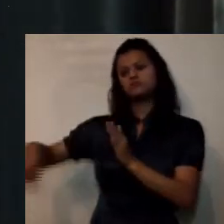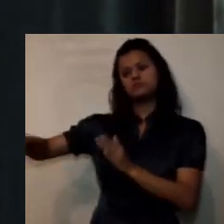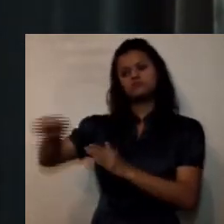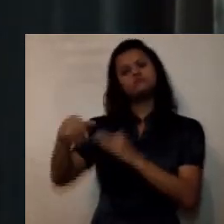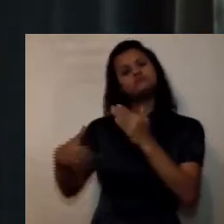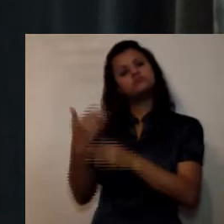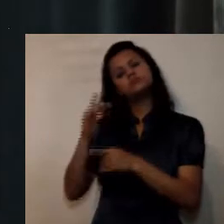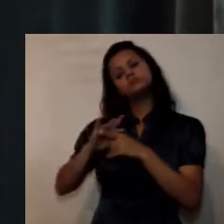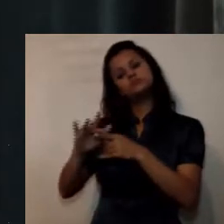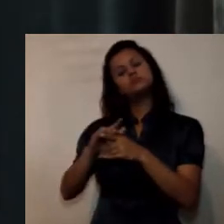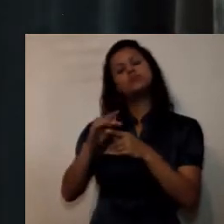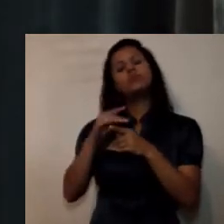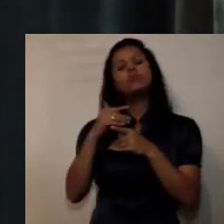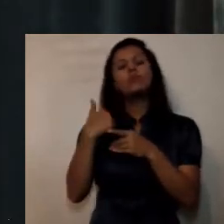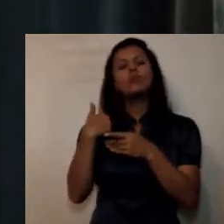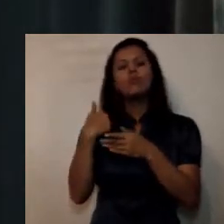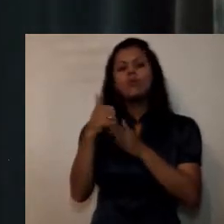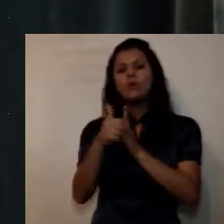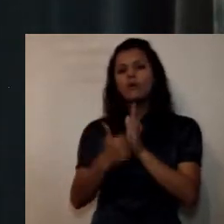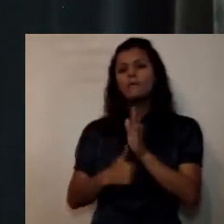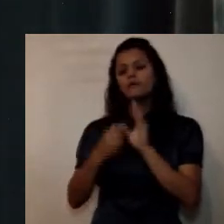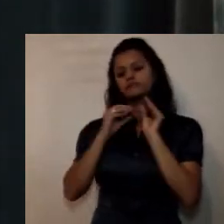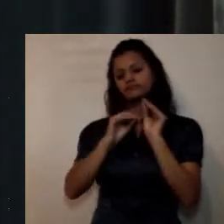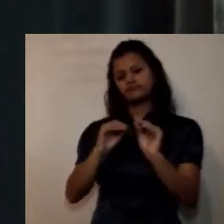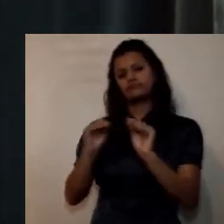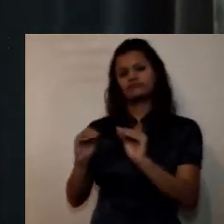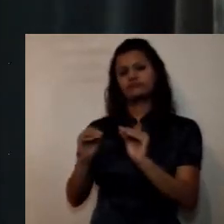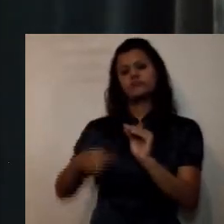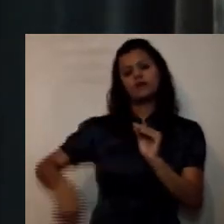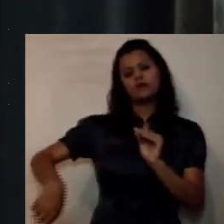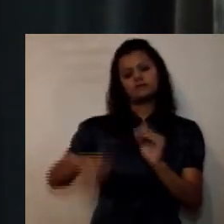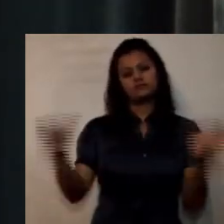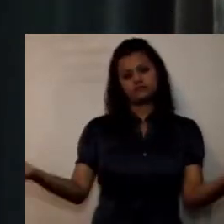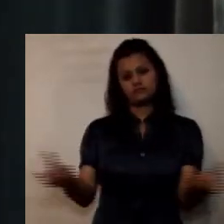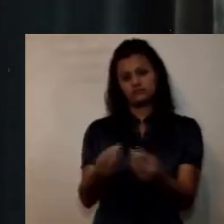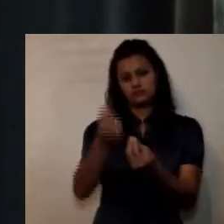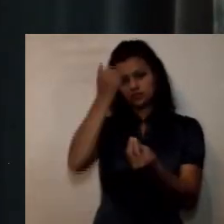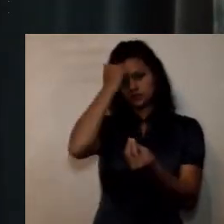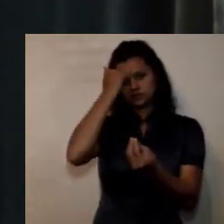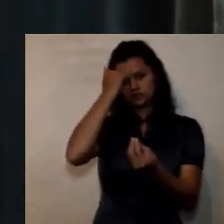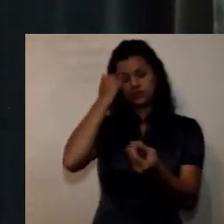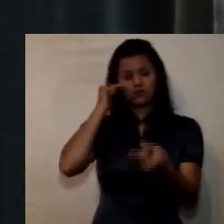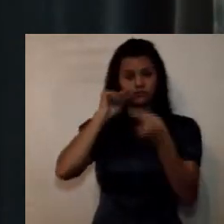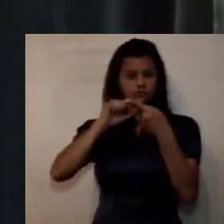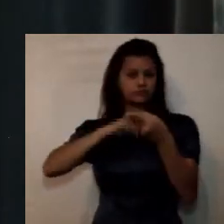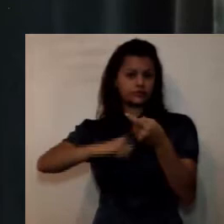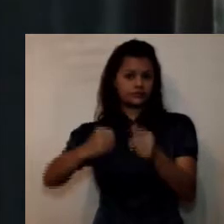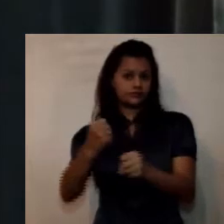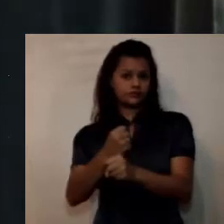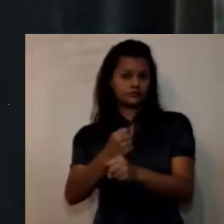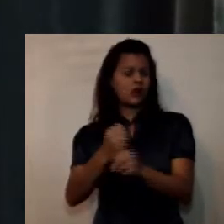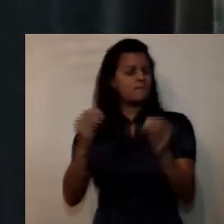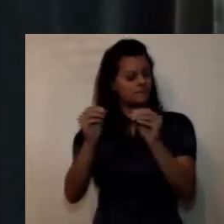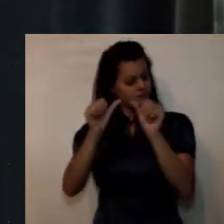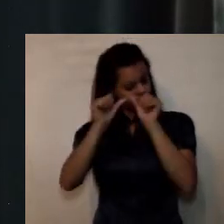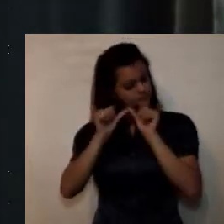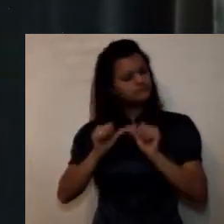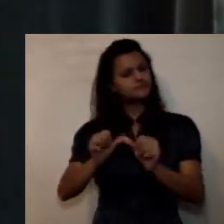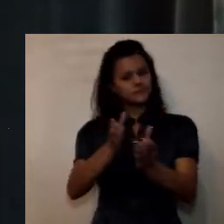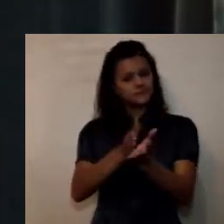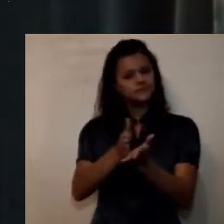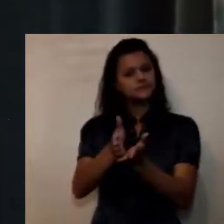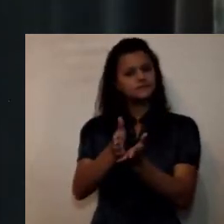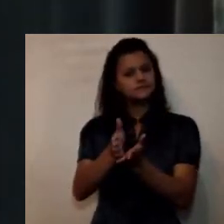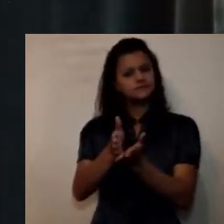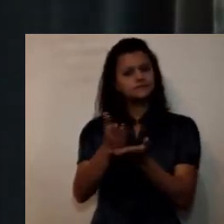de formalización del personal docente que busca no sólo el derecho al trabajo sino su estabilidad y permanencia cuál